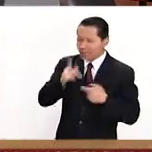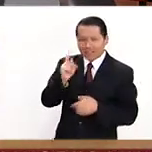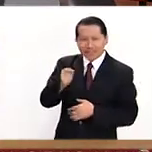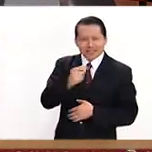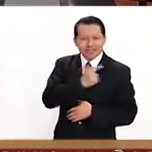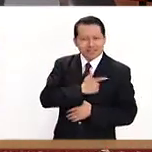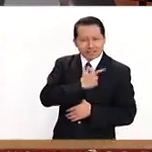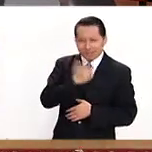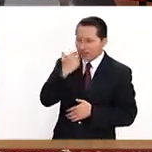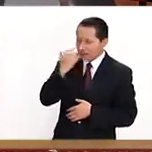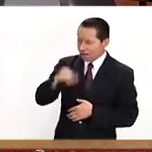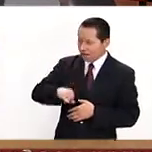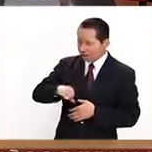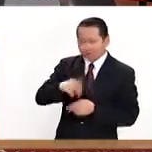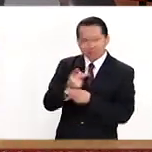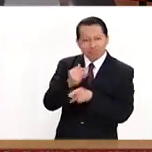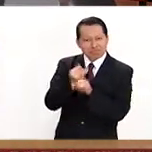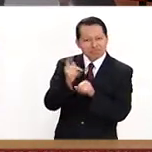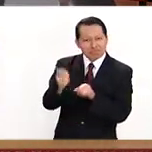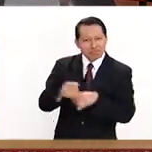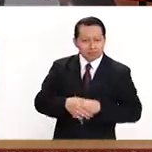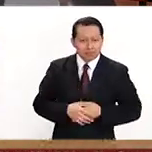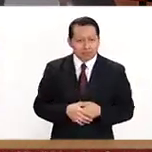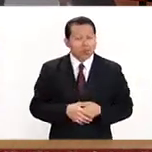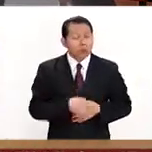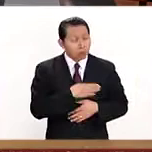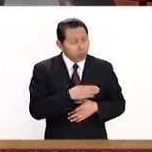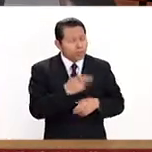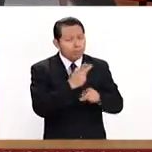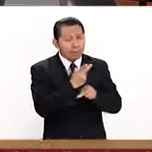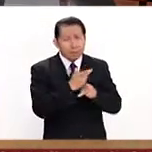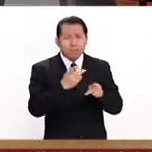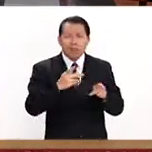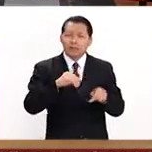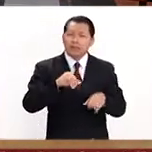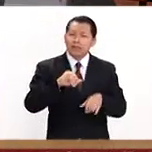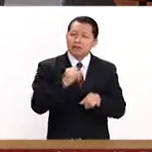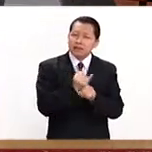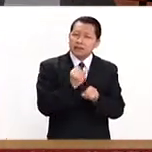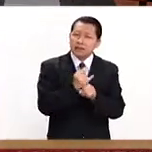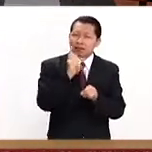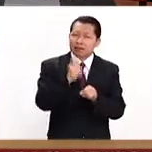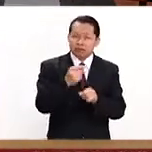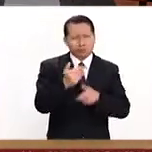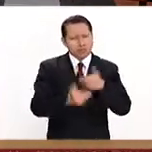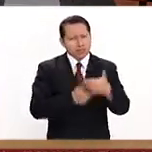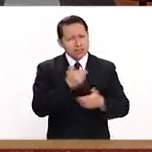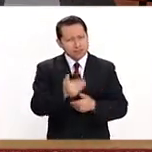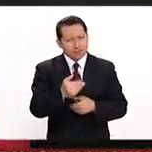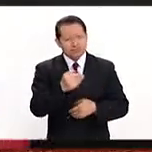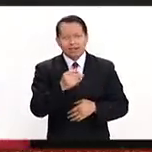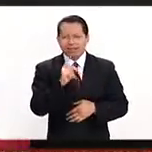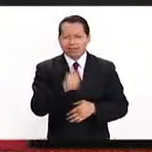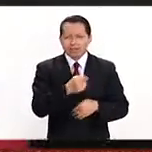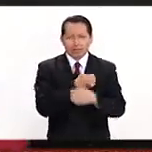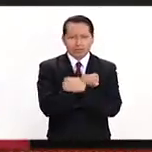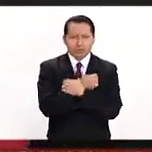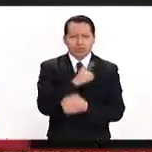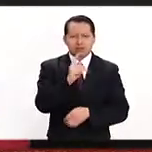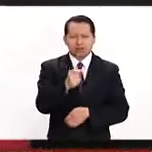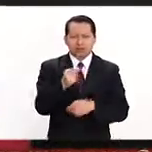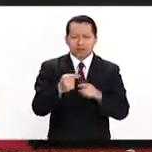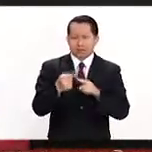cursar la PREP en línea. Bueno, PREP en línea es un servicio educativo que inició hace